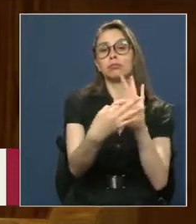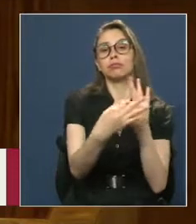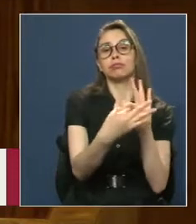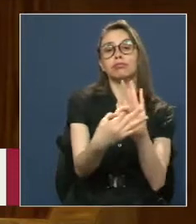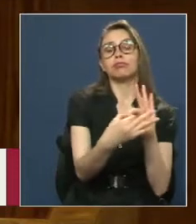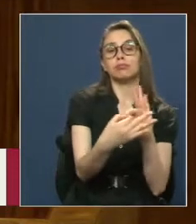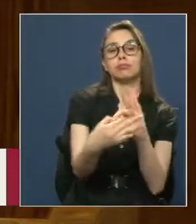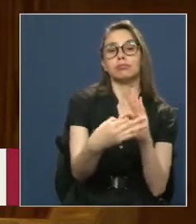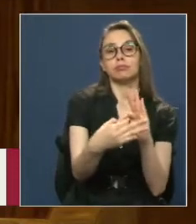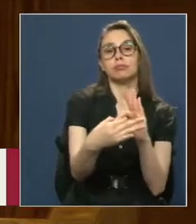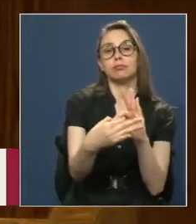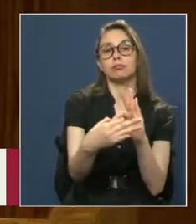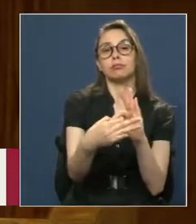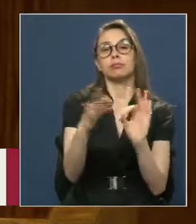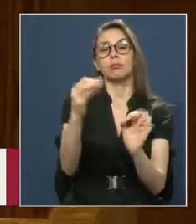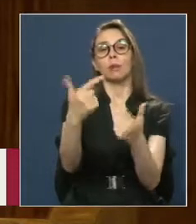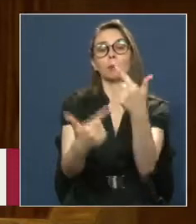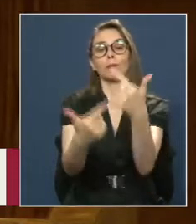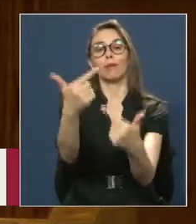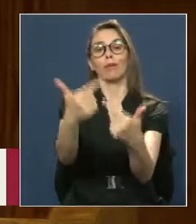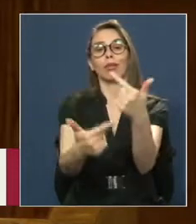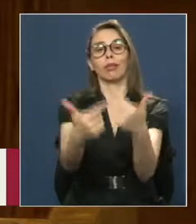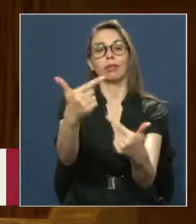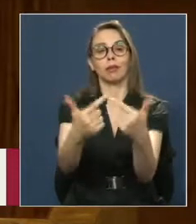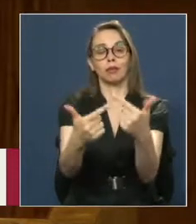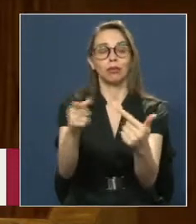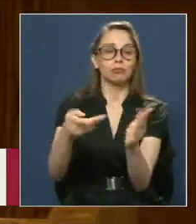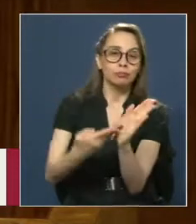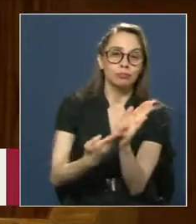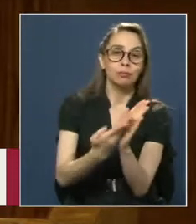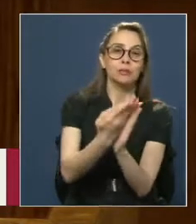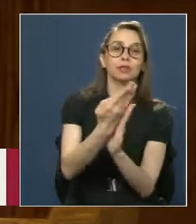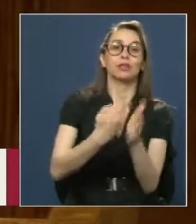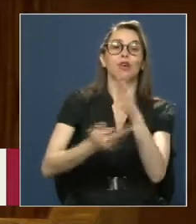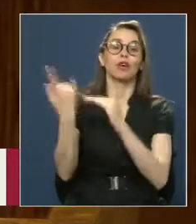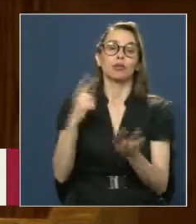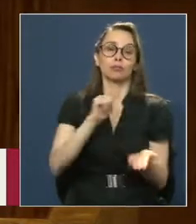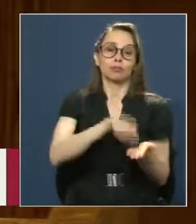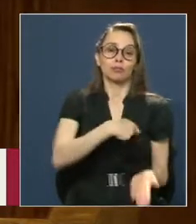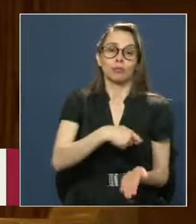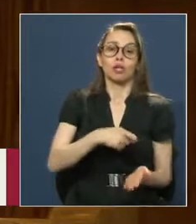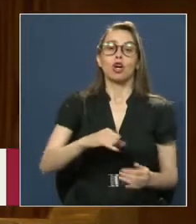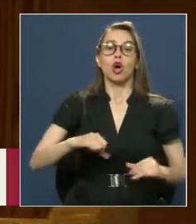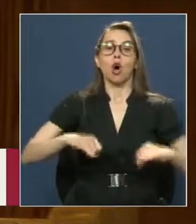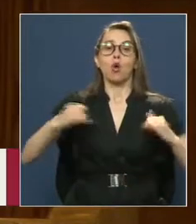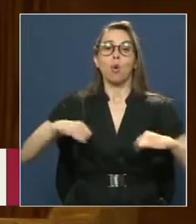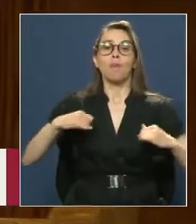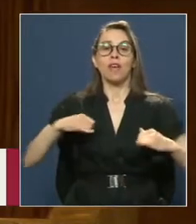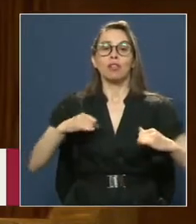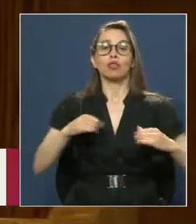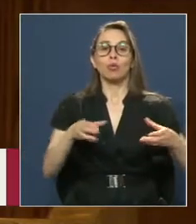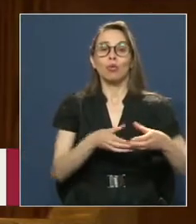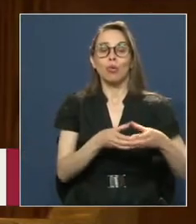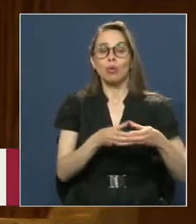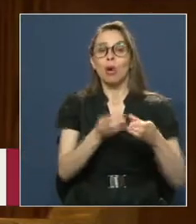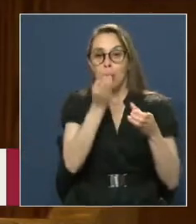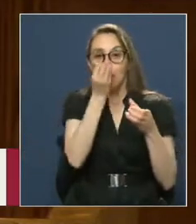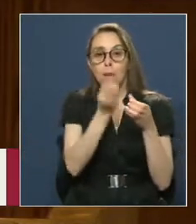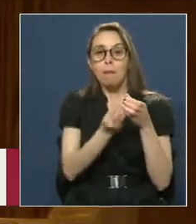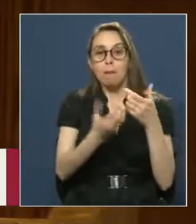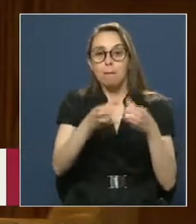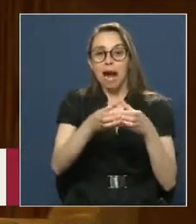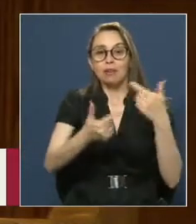ligado A la actividad política que se inició en la juventud del Partido Radical Cumpliendo con todos los